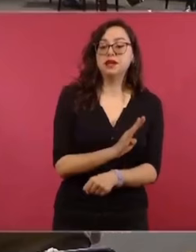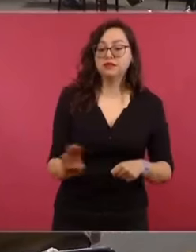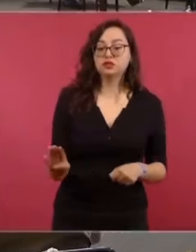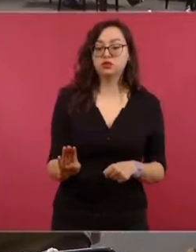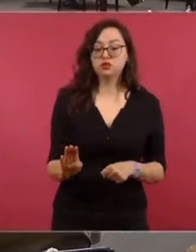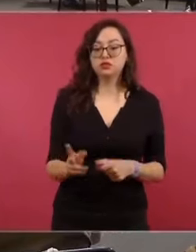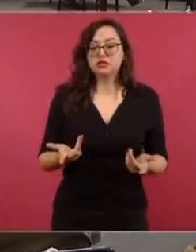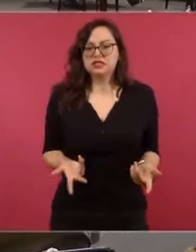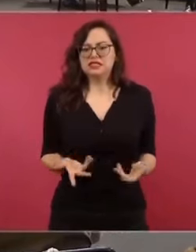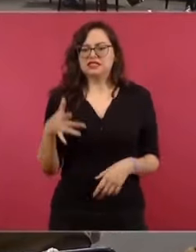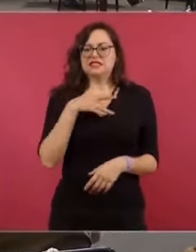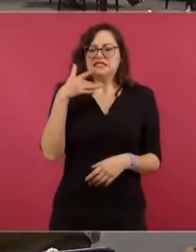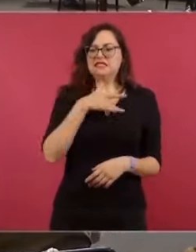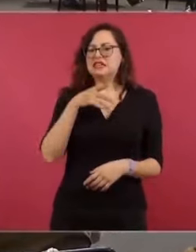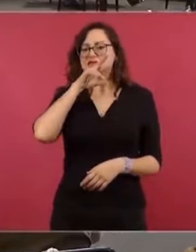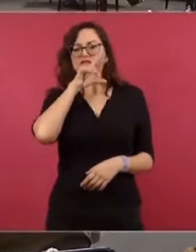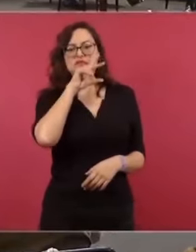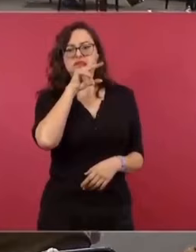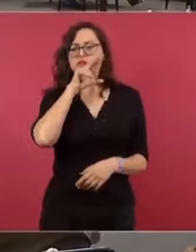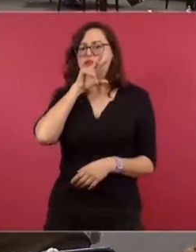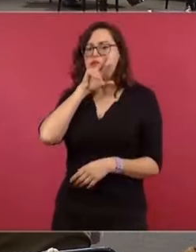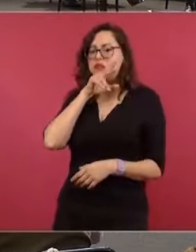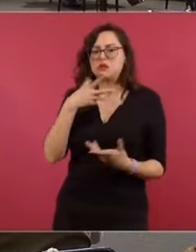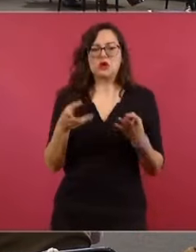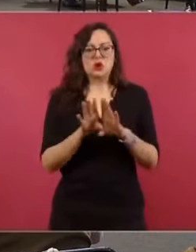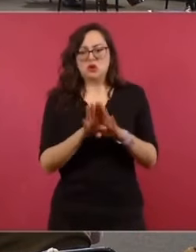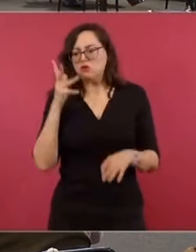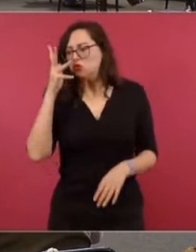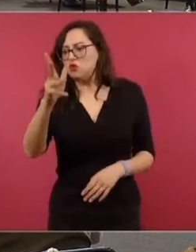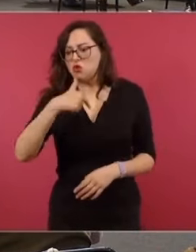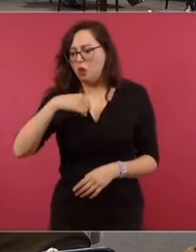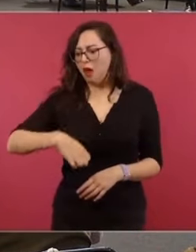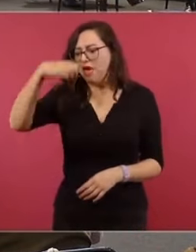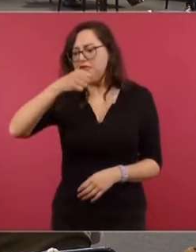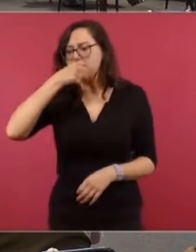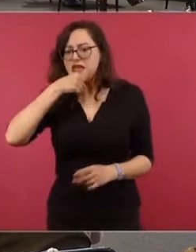preocupados porque vamos a llegar a una edad